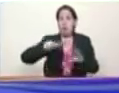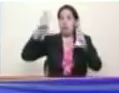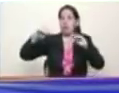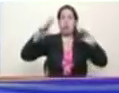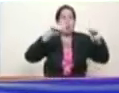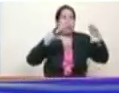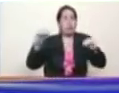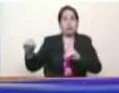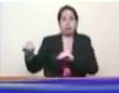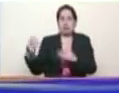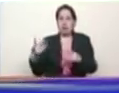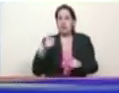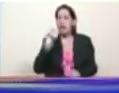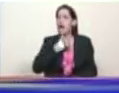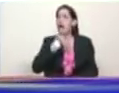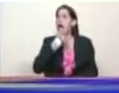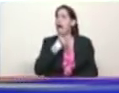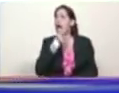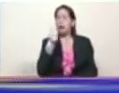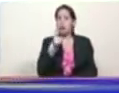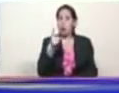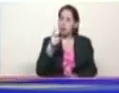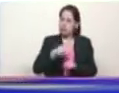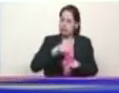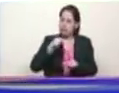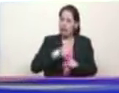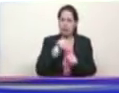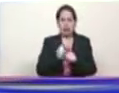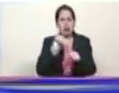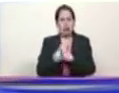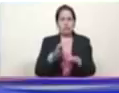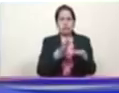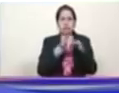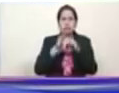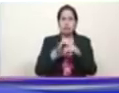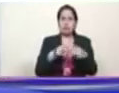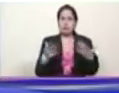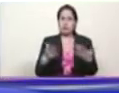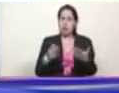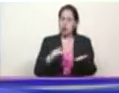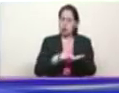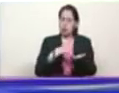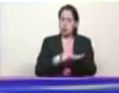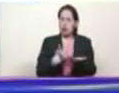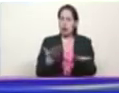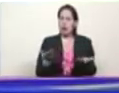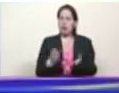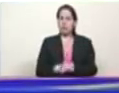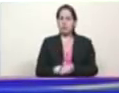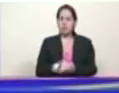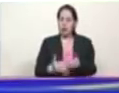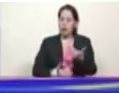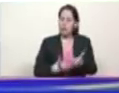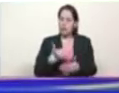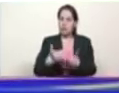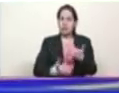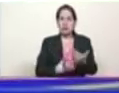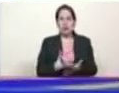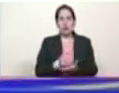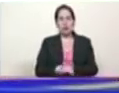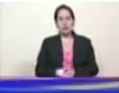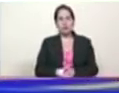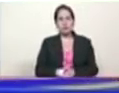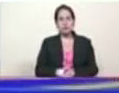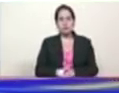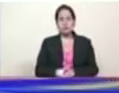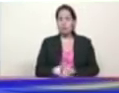hecho quejarnos no combatir trabajar articular solucionar avanzar estabilizar